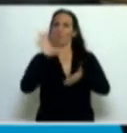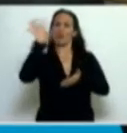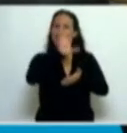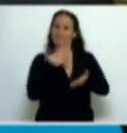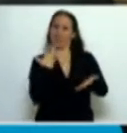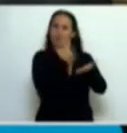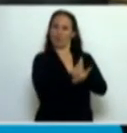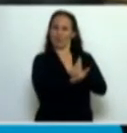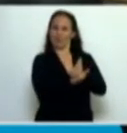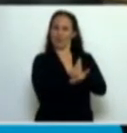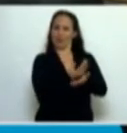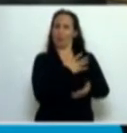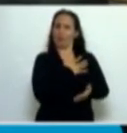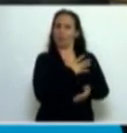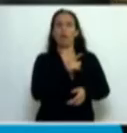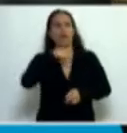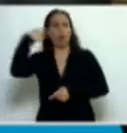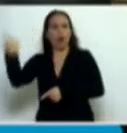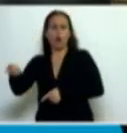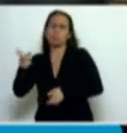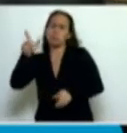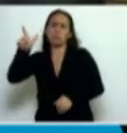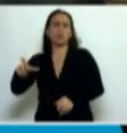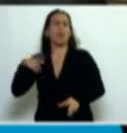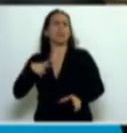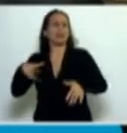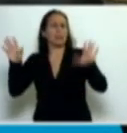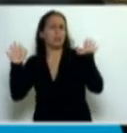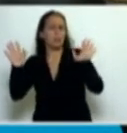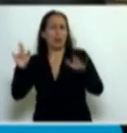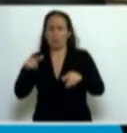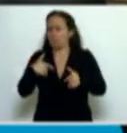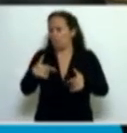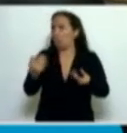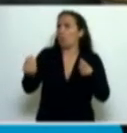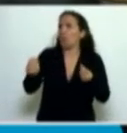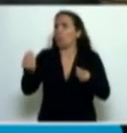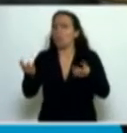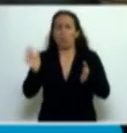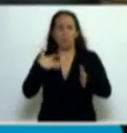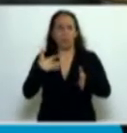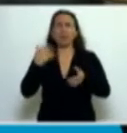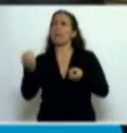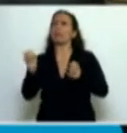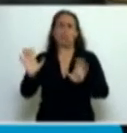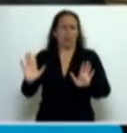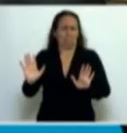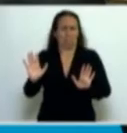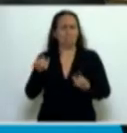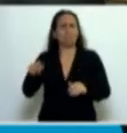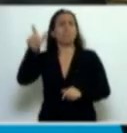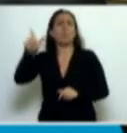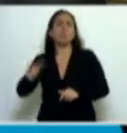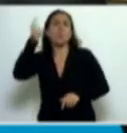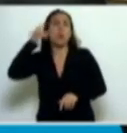y quienes por razones absolutamente particulares que no debemos juzgar, por lo menos en estos debates, expresan